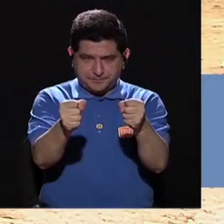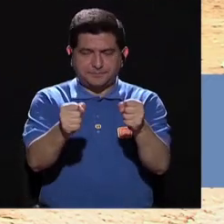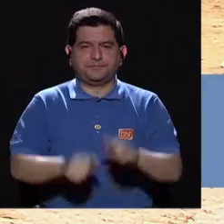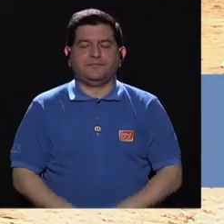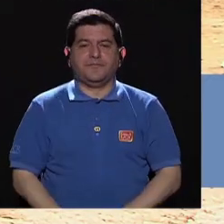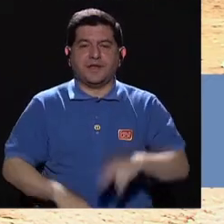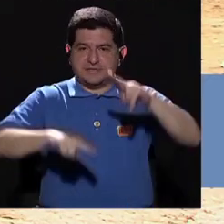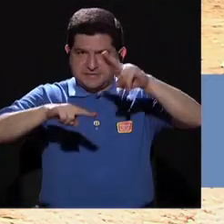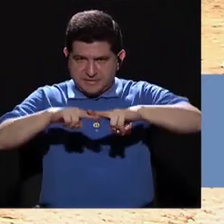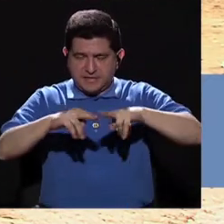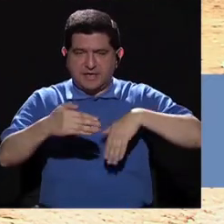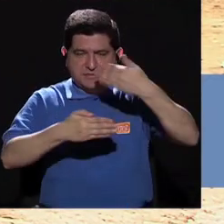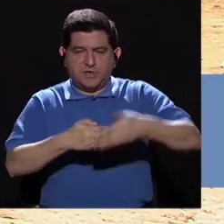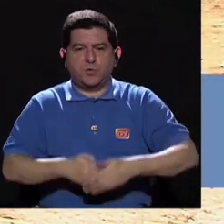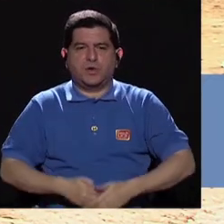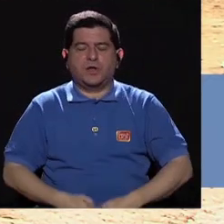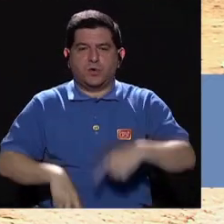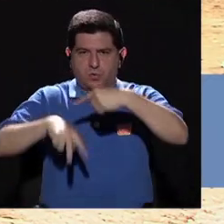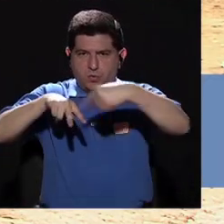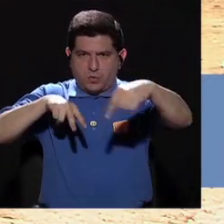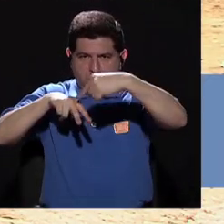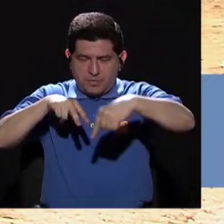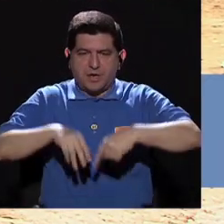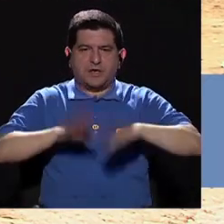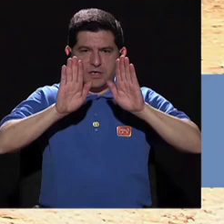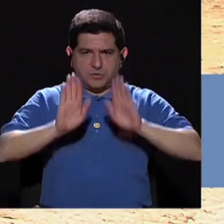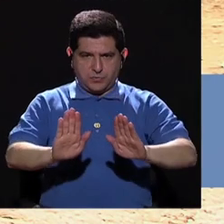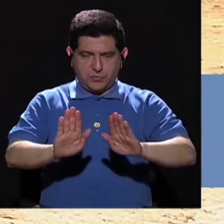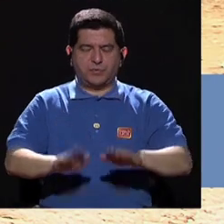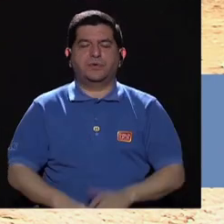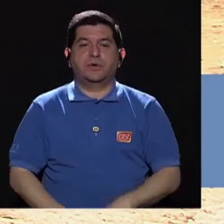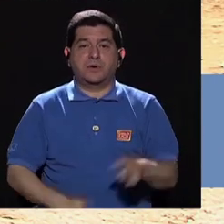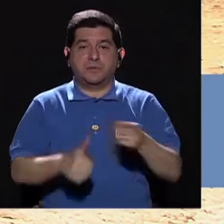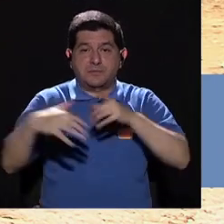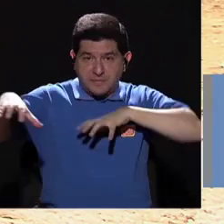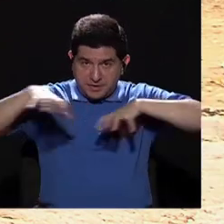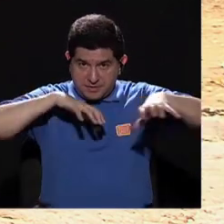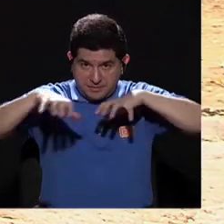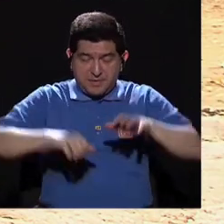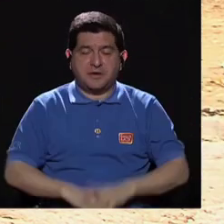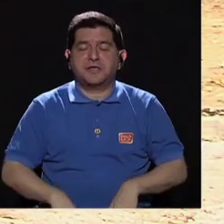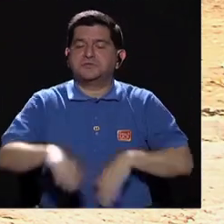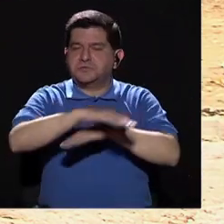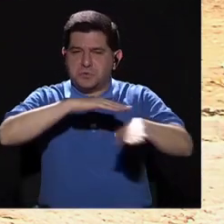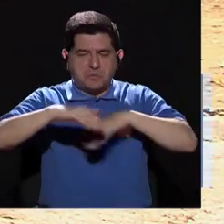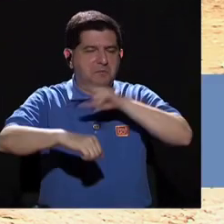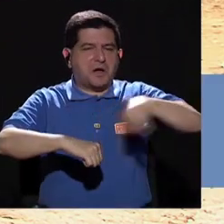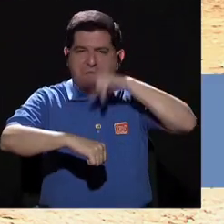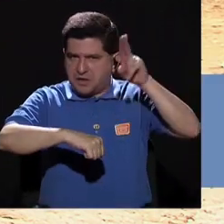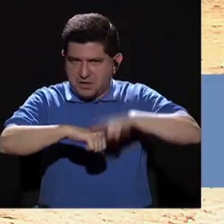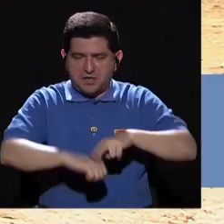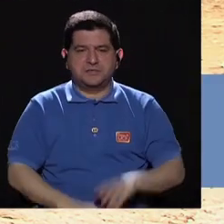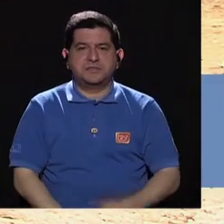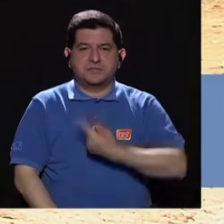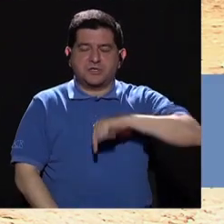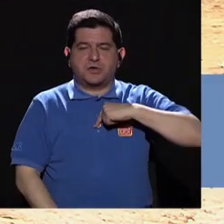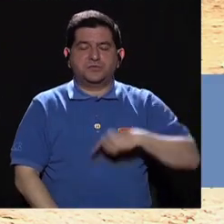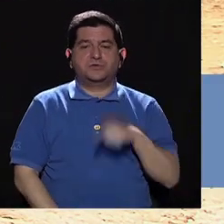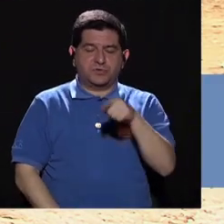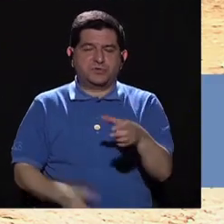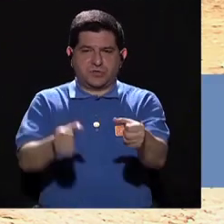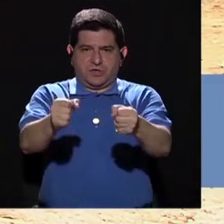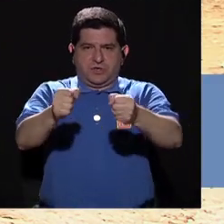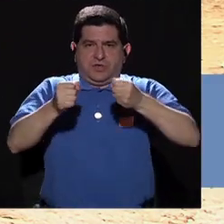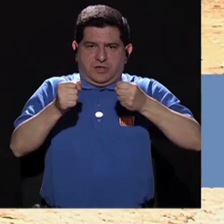se sientan y luego colocan las piernas. El primer ejercicio que vamos a hacer es el ejercicio básico, normal, donde hacemos